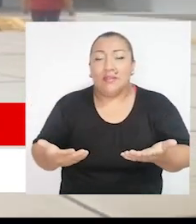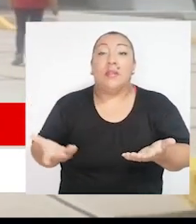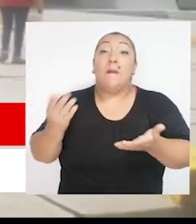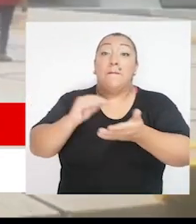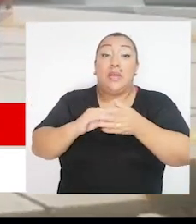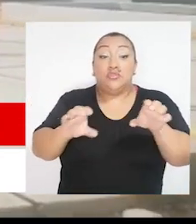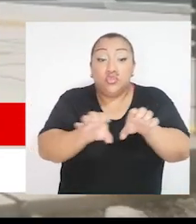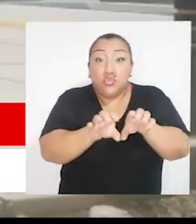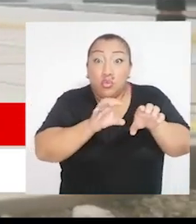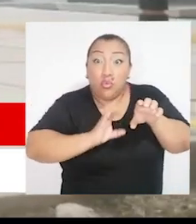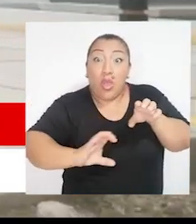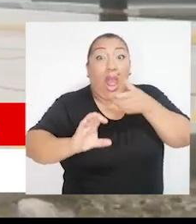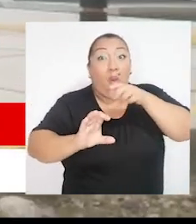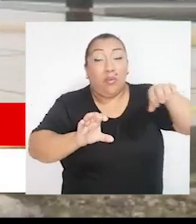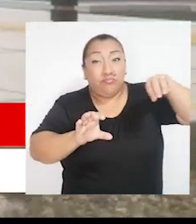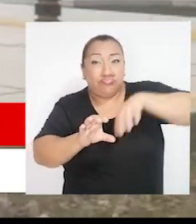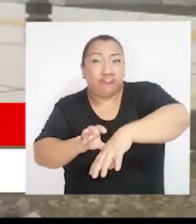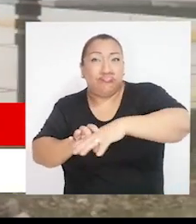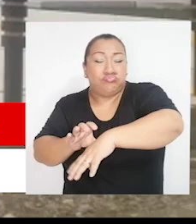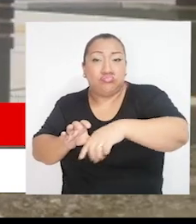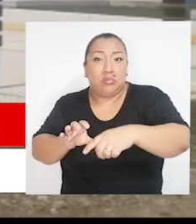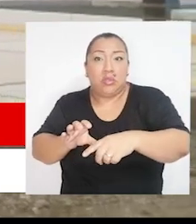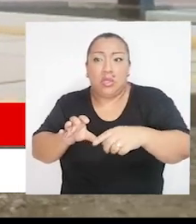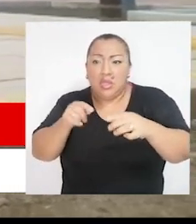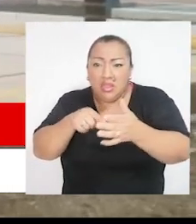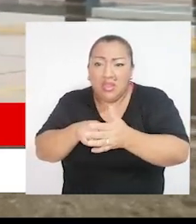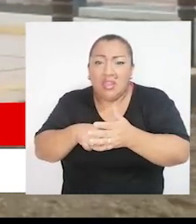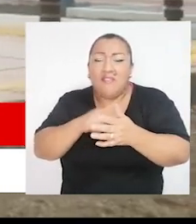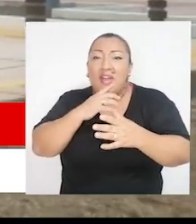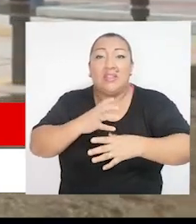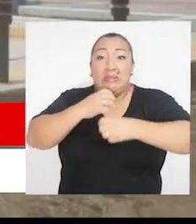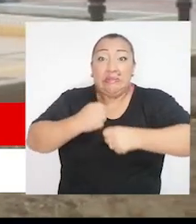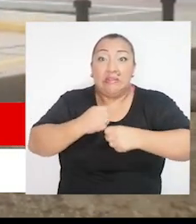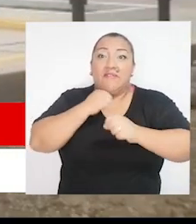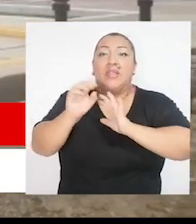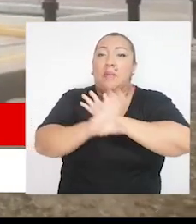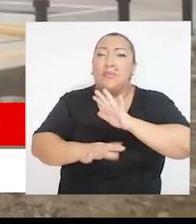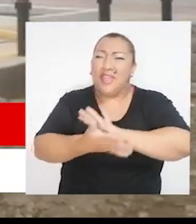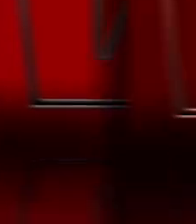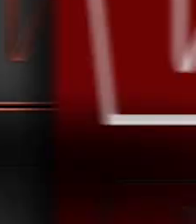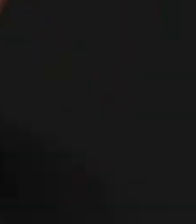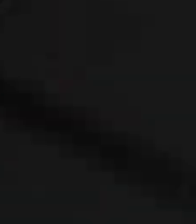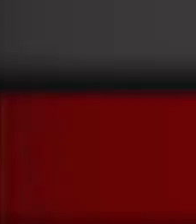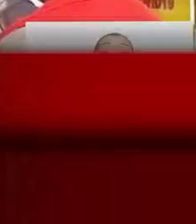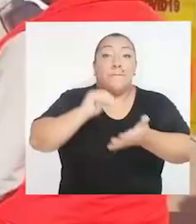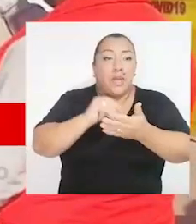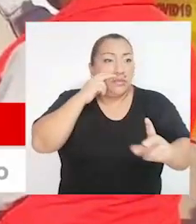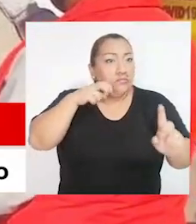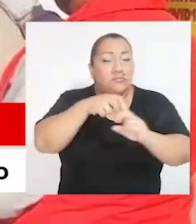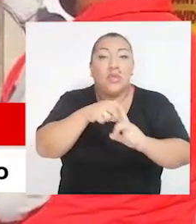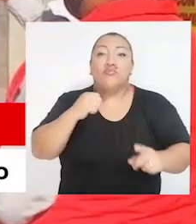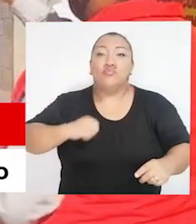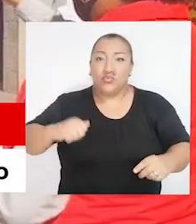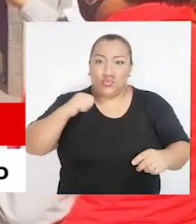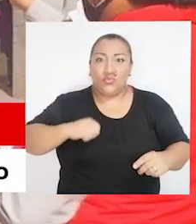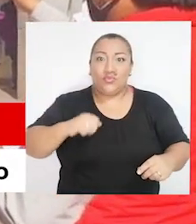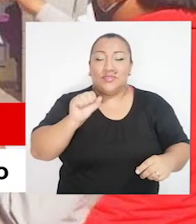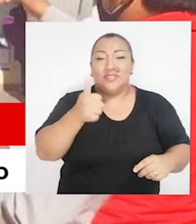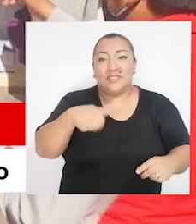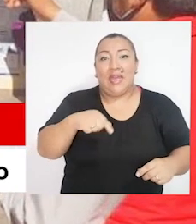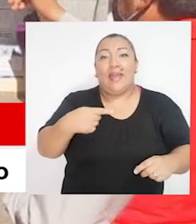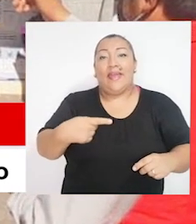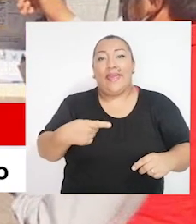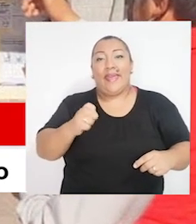muros. Además, la tubería de evacuación de aguas pluviales se encontraba sin fijación ni protección. Identificamos en la Municipalidad